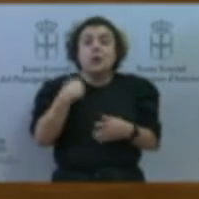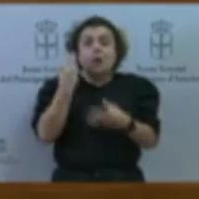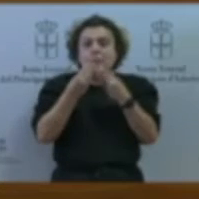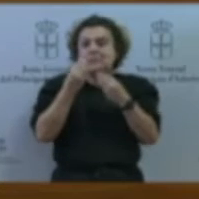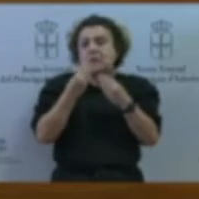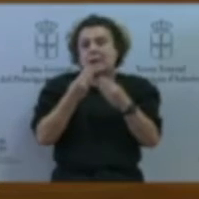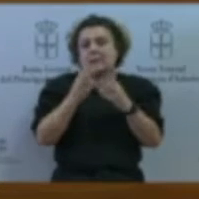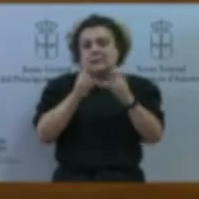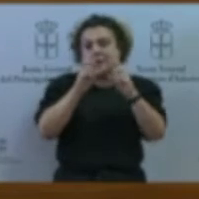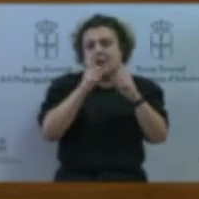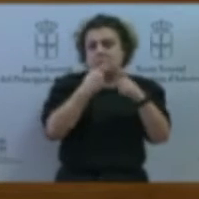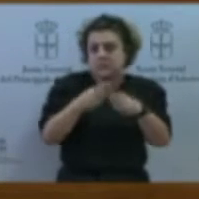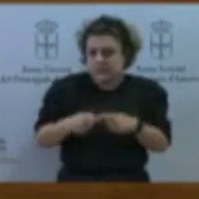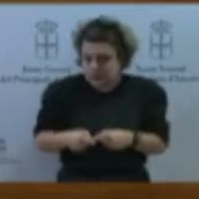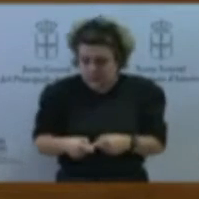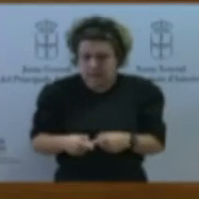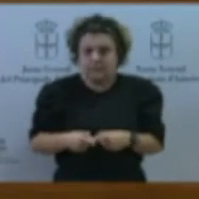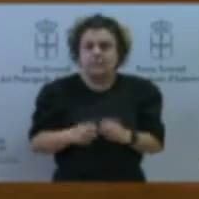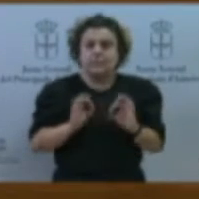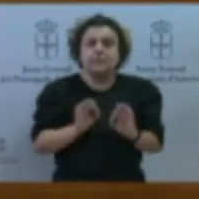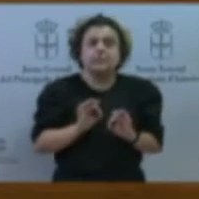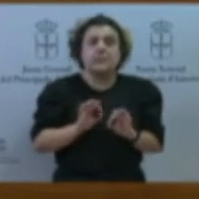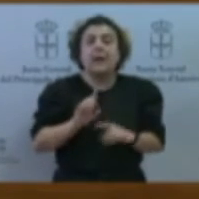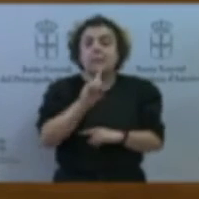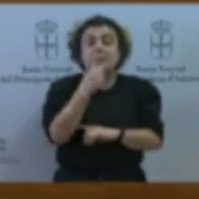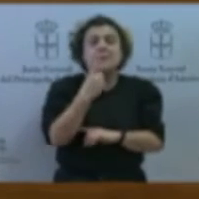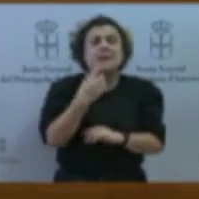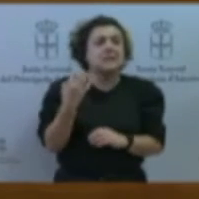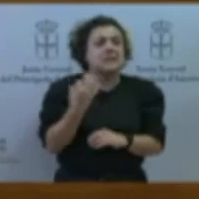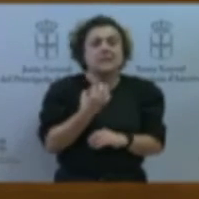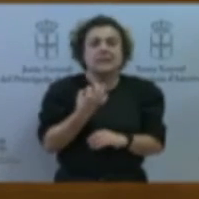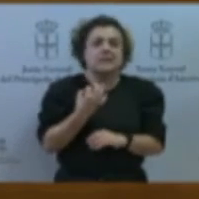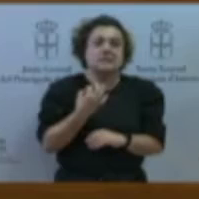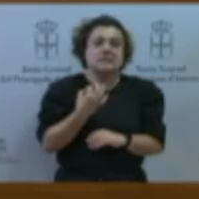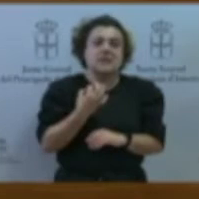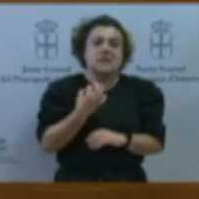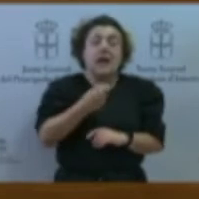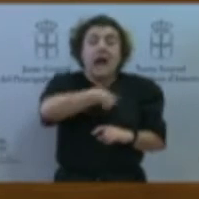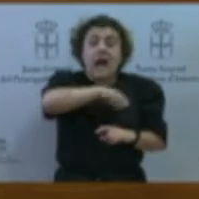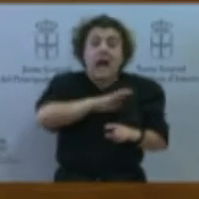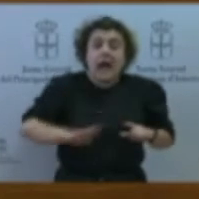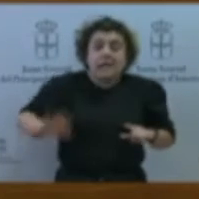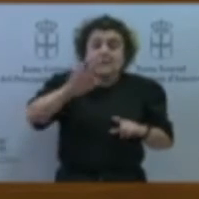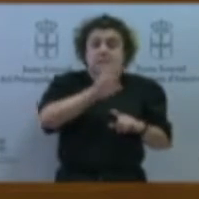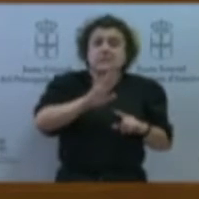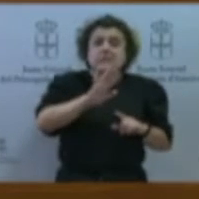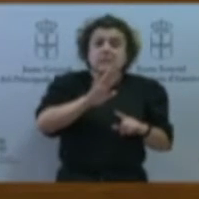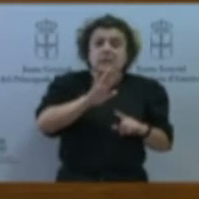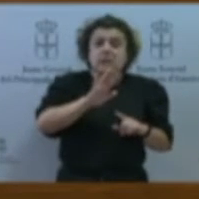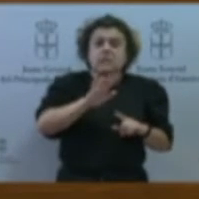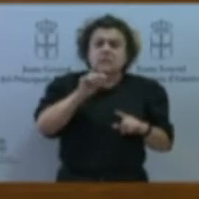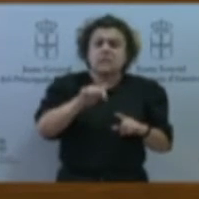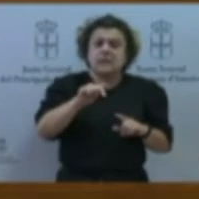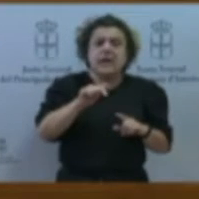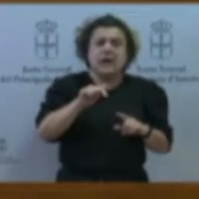es si el Estado está presente frente a la despoblación, si existe un Estado o no existe un